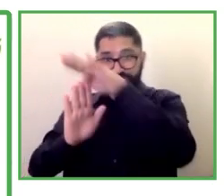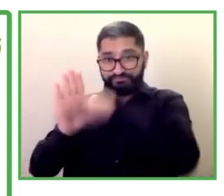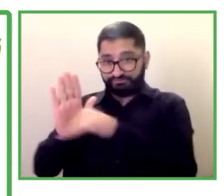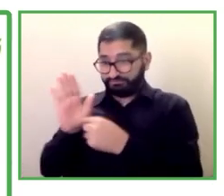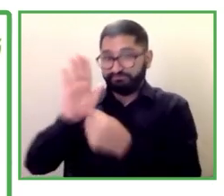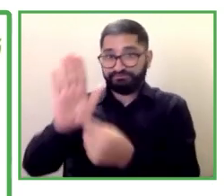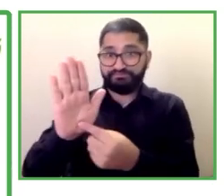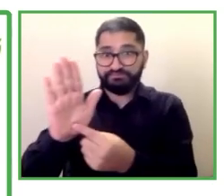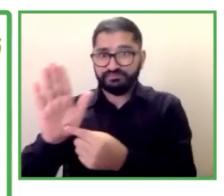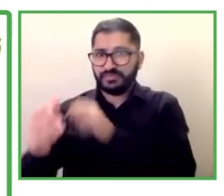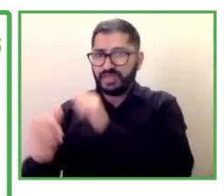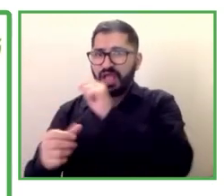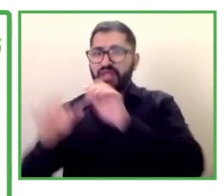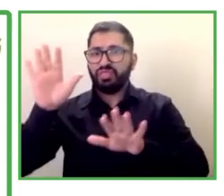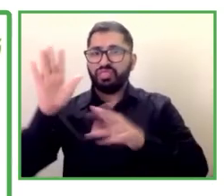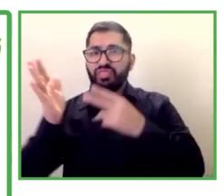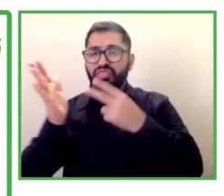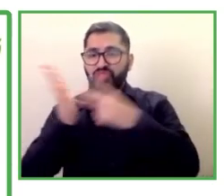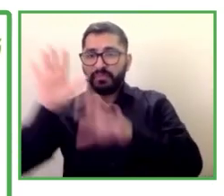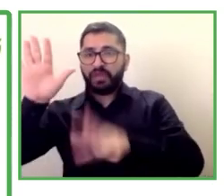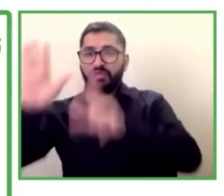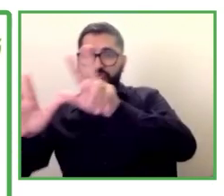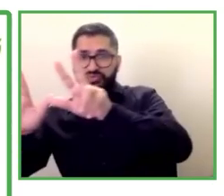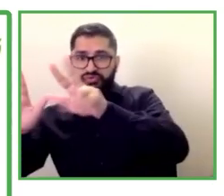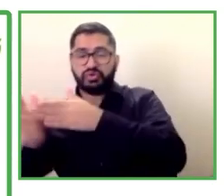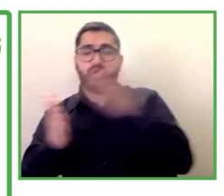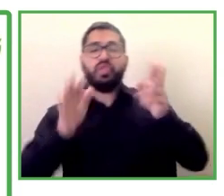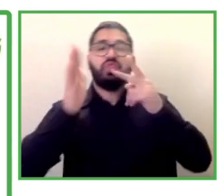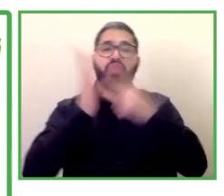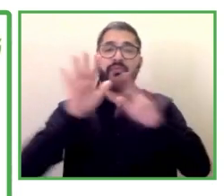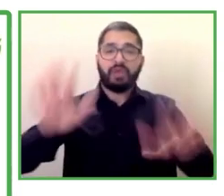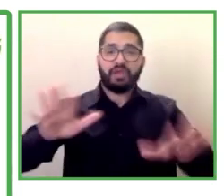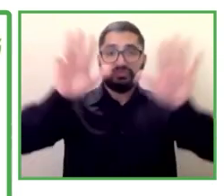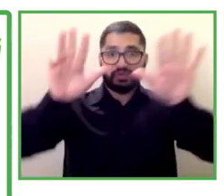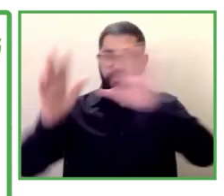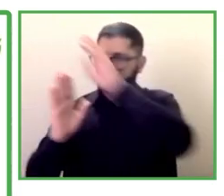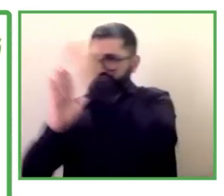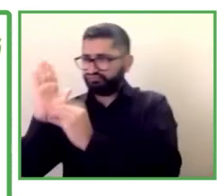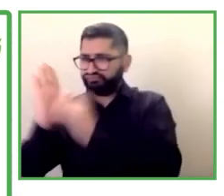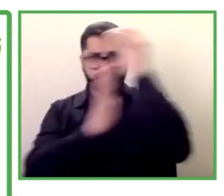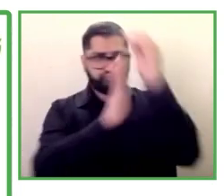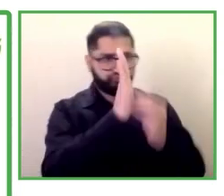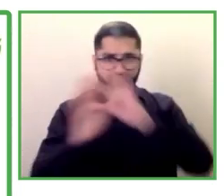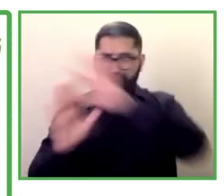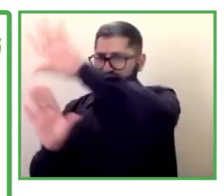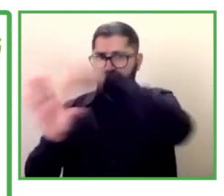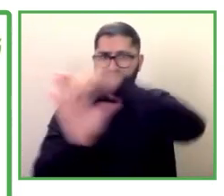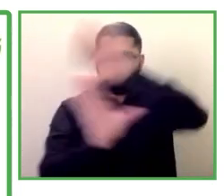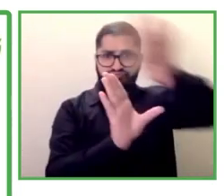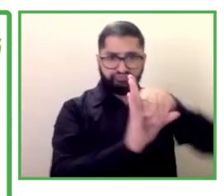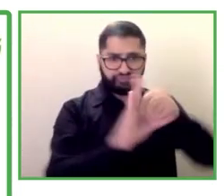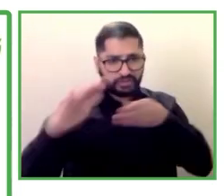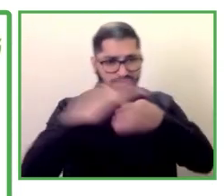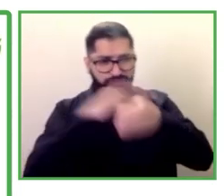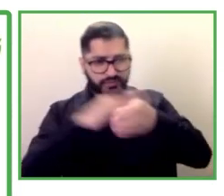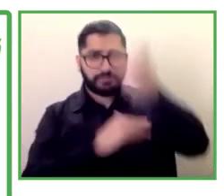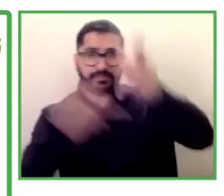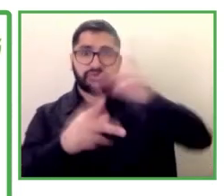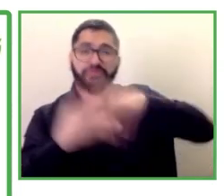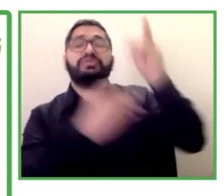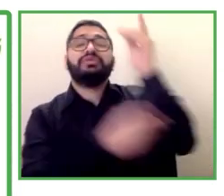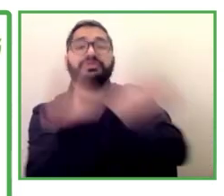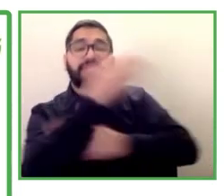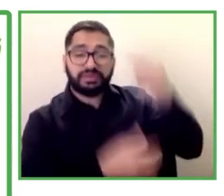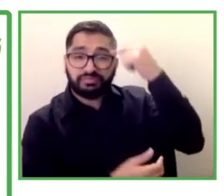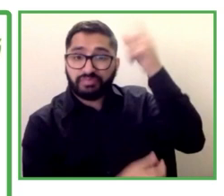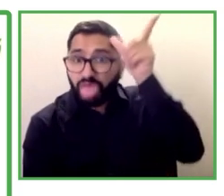consolidando las medidas tendentes a facilitar el acceso de las personas con discapacidad intelectual al empleo público no